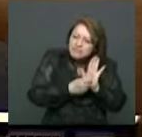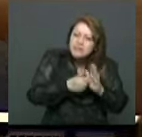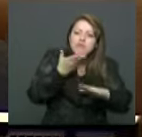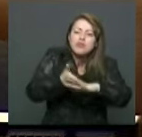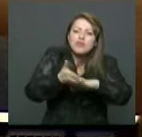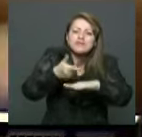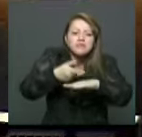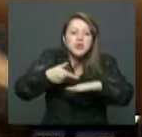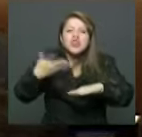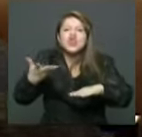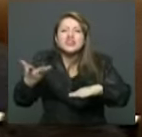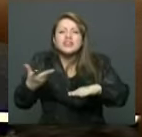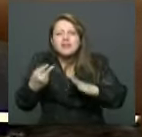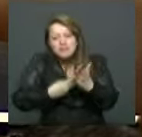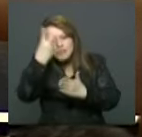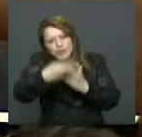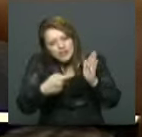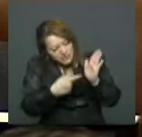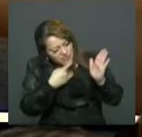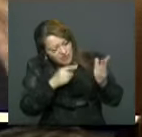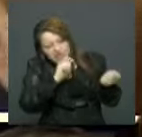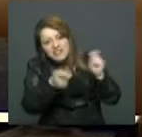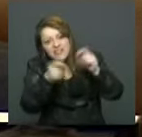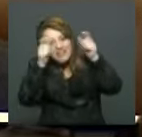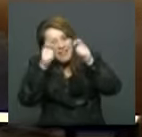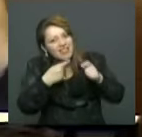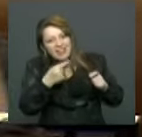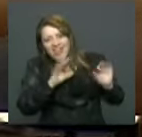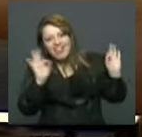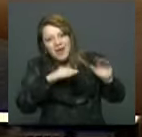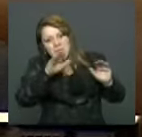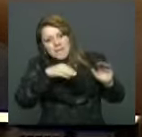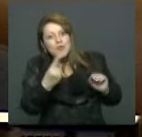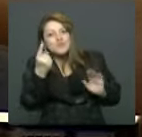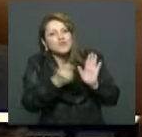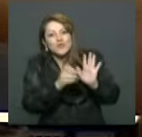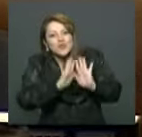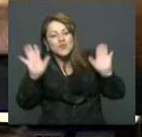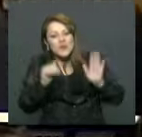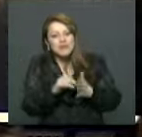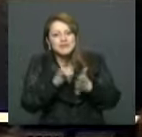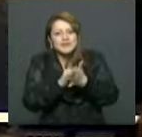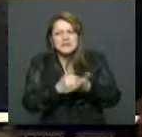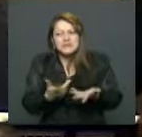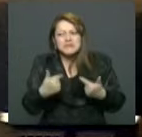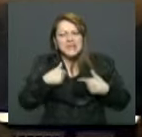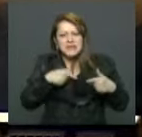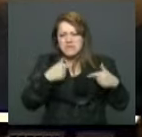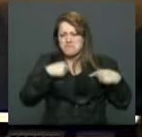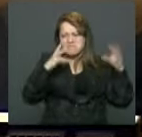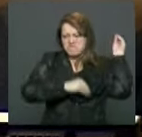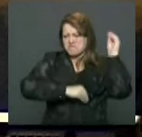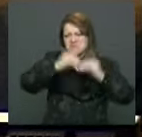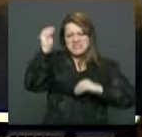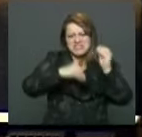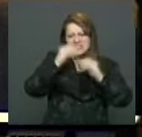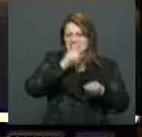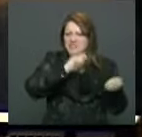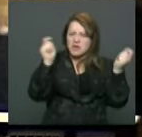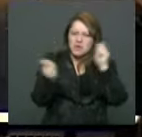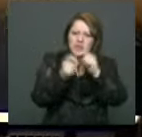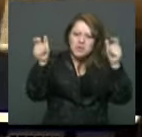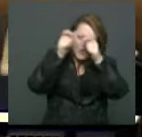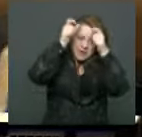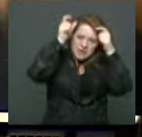reflejados y materializados en esta reforma de equilibrio de poderes y como les digo, no equilibra absolutamente nada. No era la justicia el mayor desequilibrio.